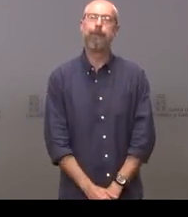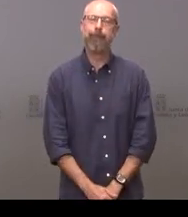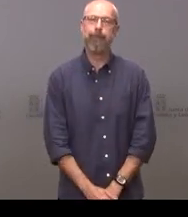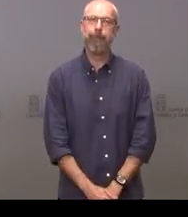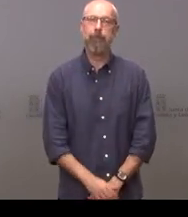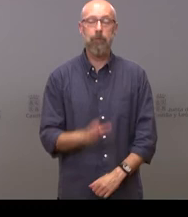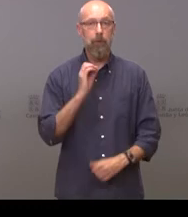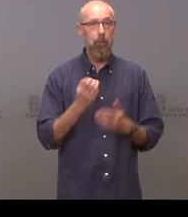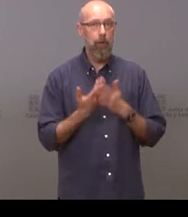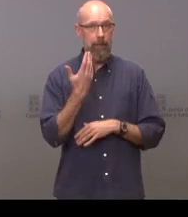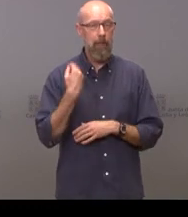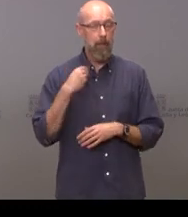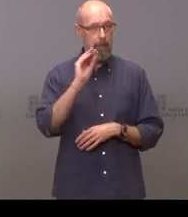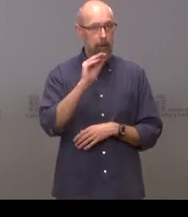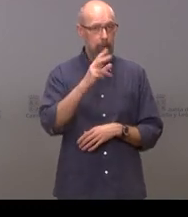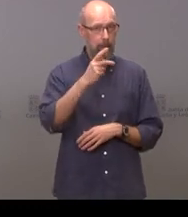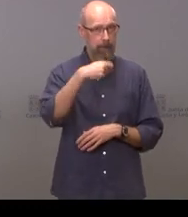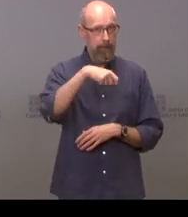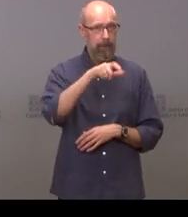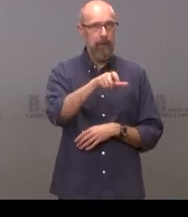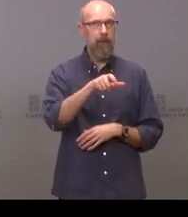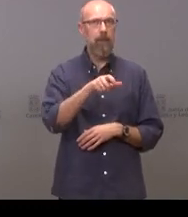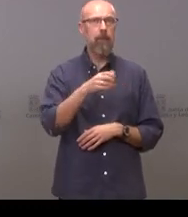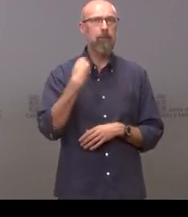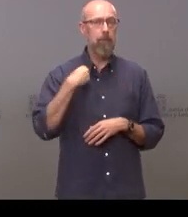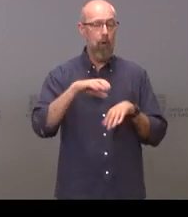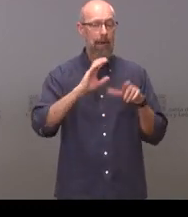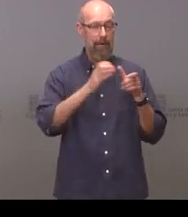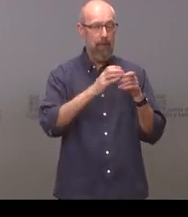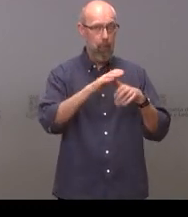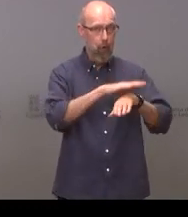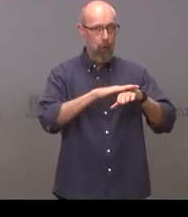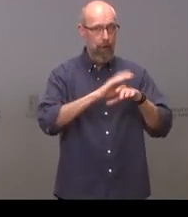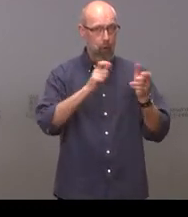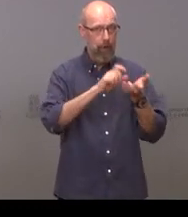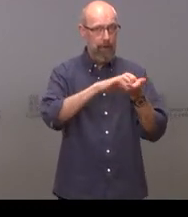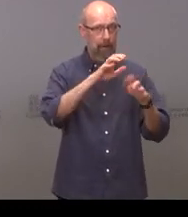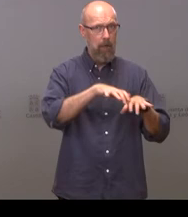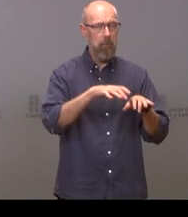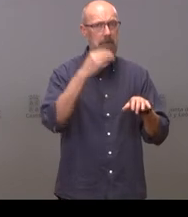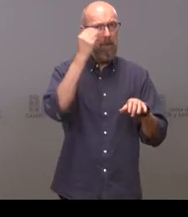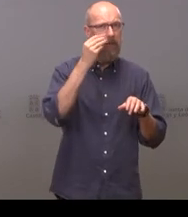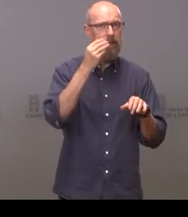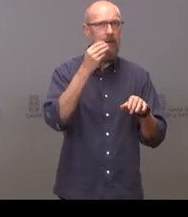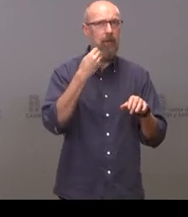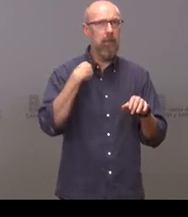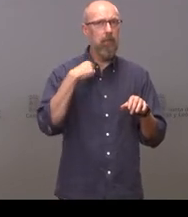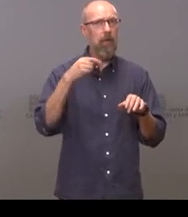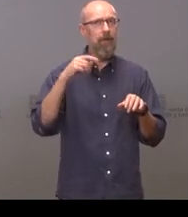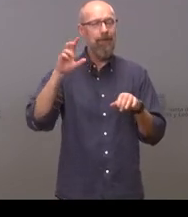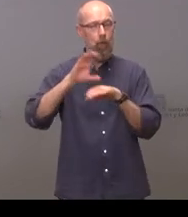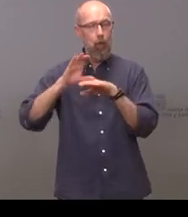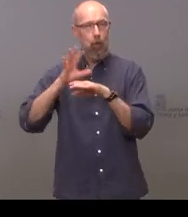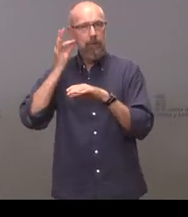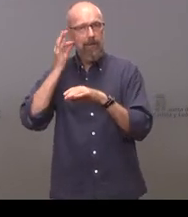días vicepresidente quería preguntarle por si el equipo de gobierno de la junta se ha planteado en algún momento el cese de la consejera de sanidad por